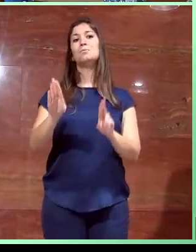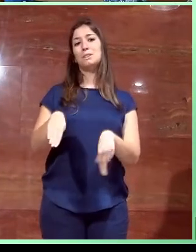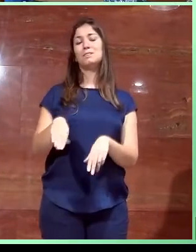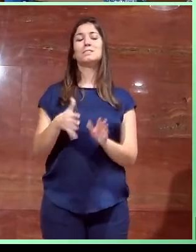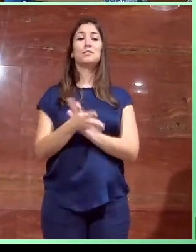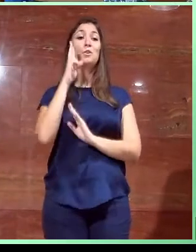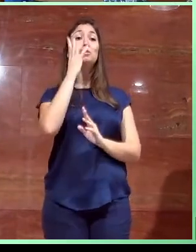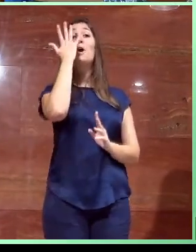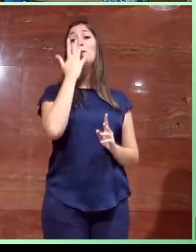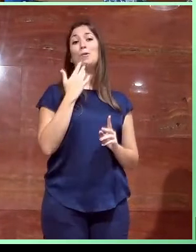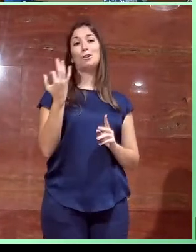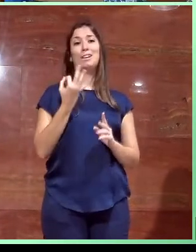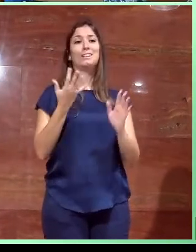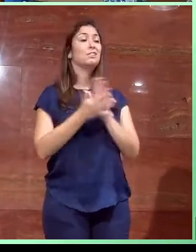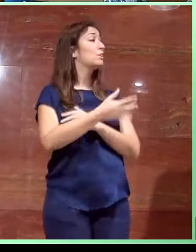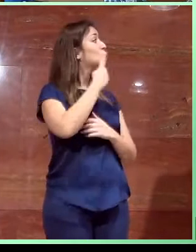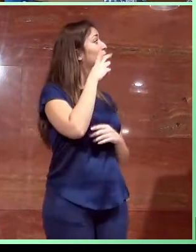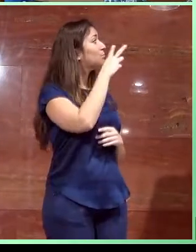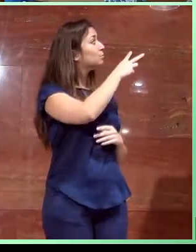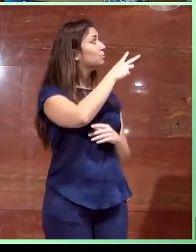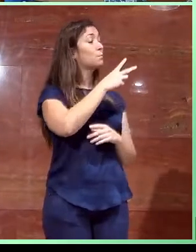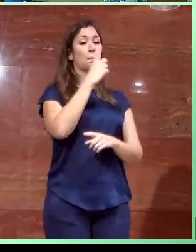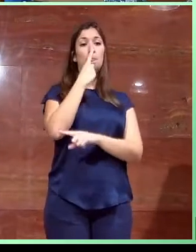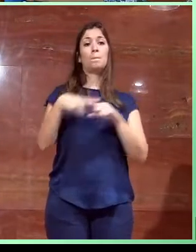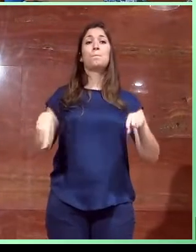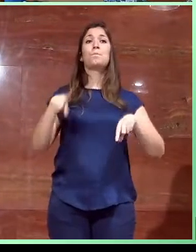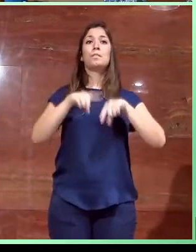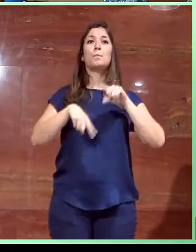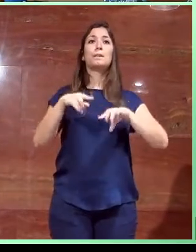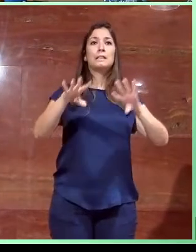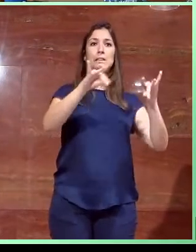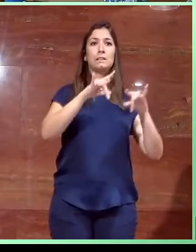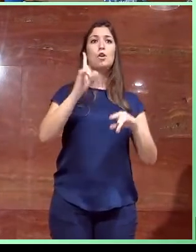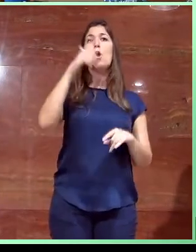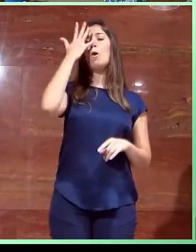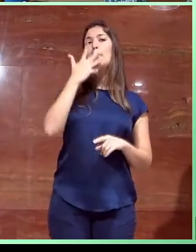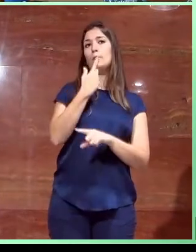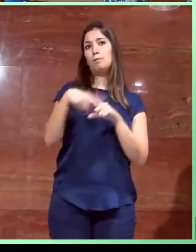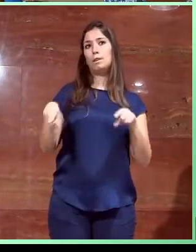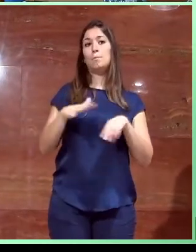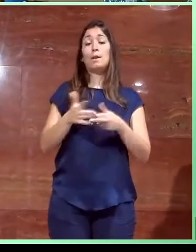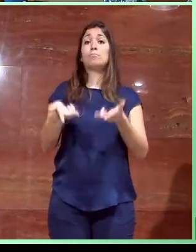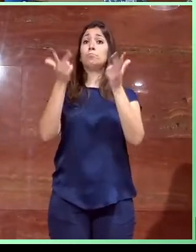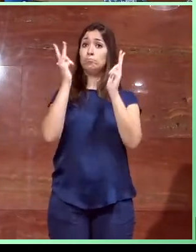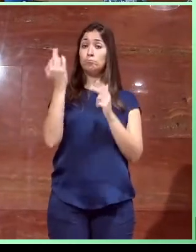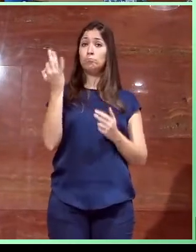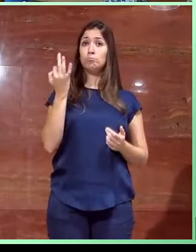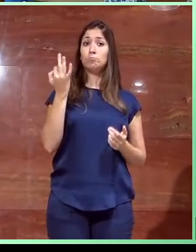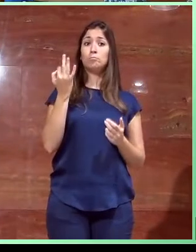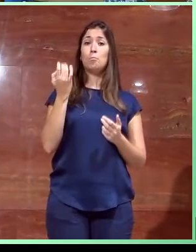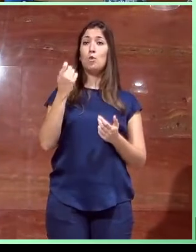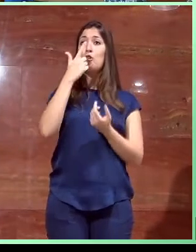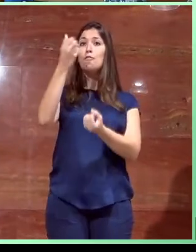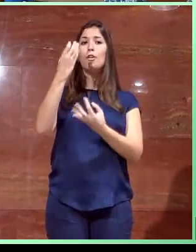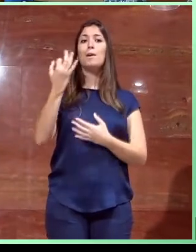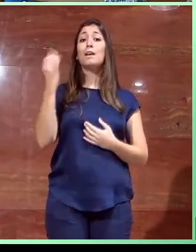veis se trataría del pavimento de la canaladura, ¿no? Diferenciado en textura y color para facilitar la localización o informar